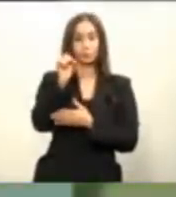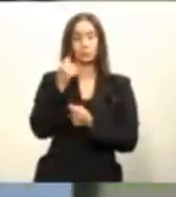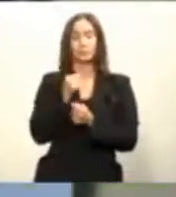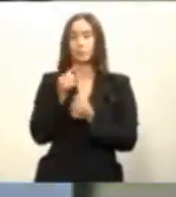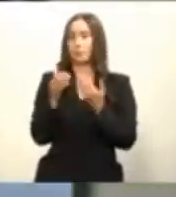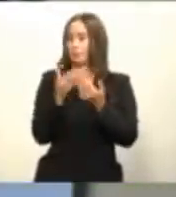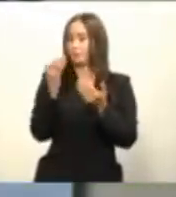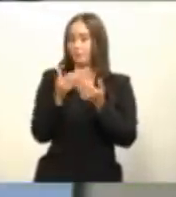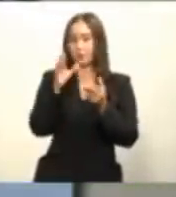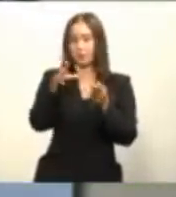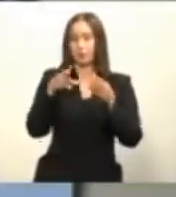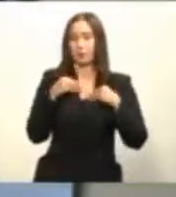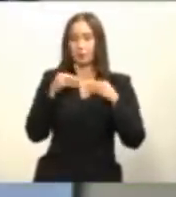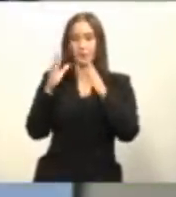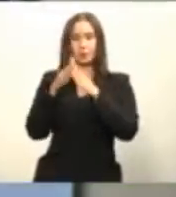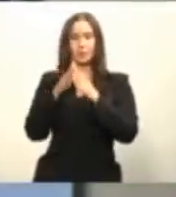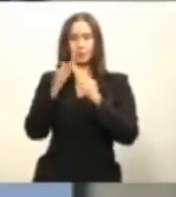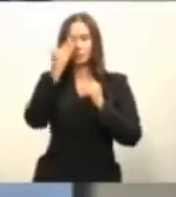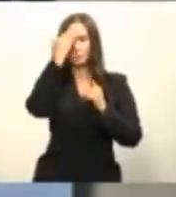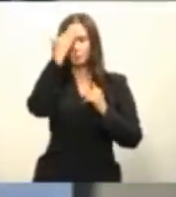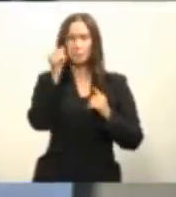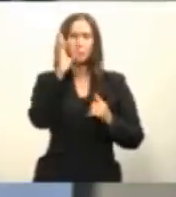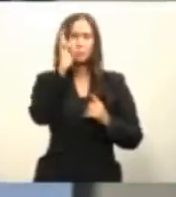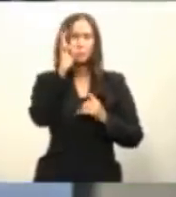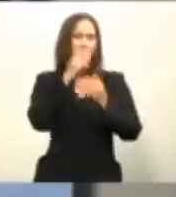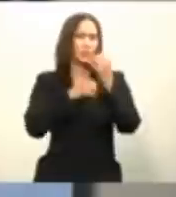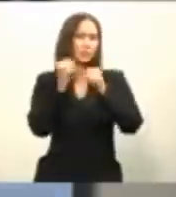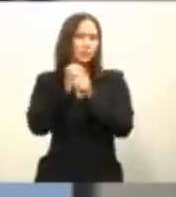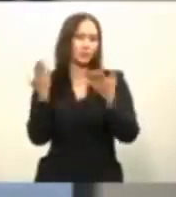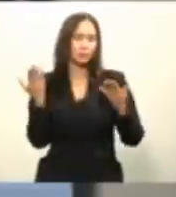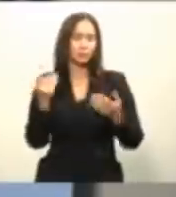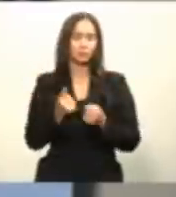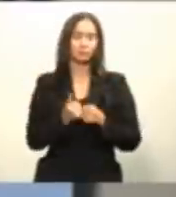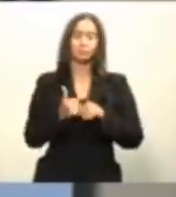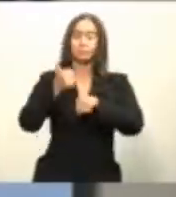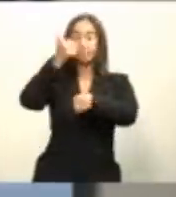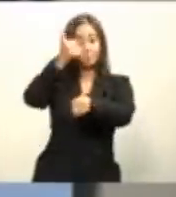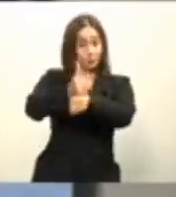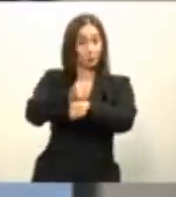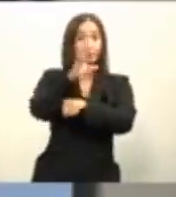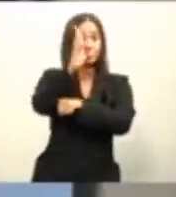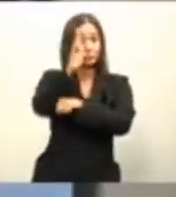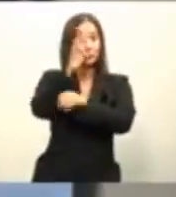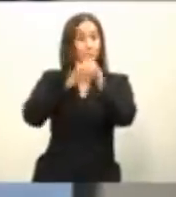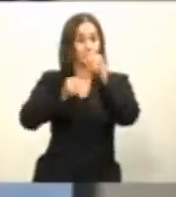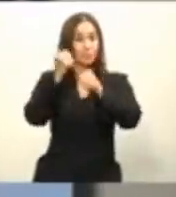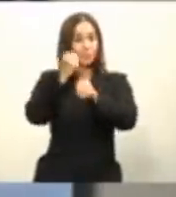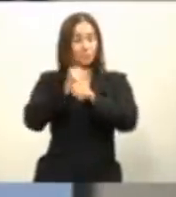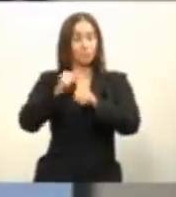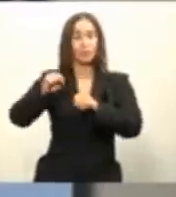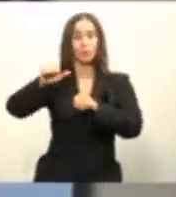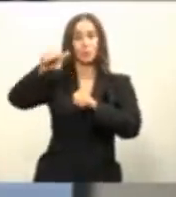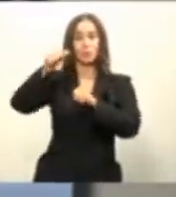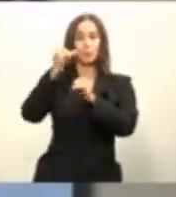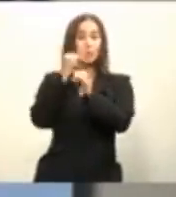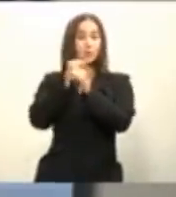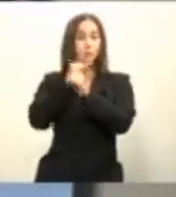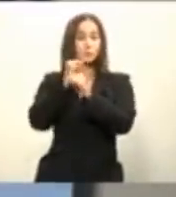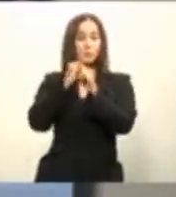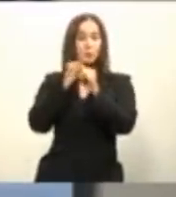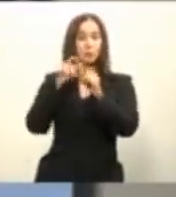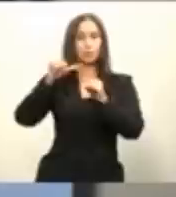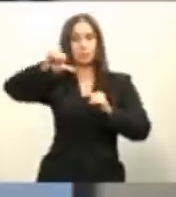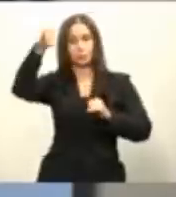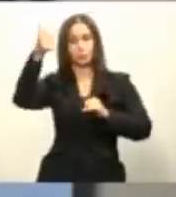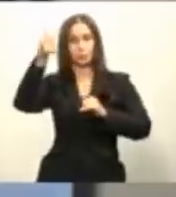años porque 7 años se ha establecido 7 años porque los organismos internacionales entienden bueno y